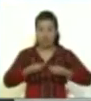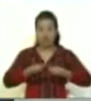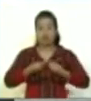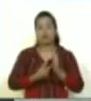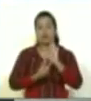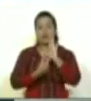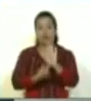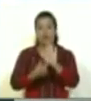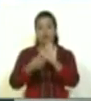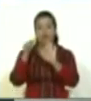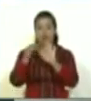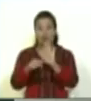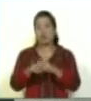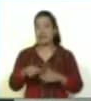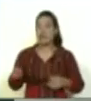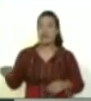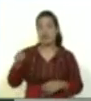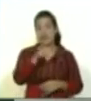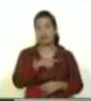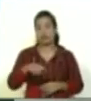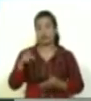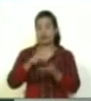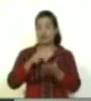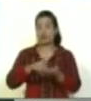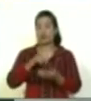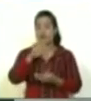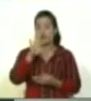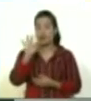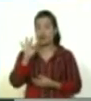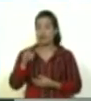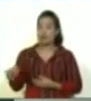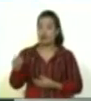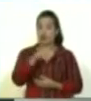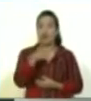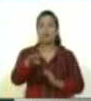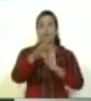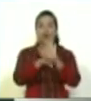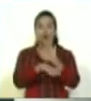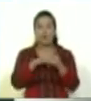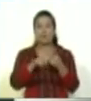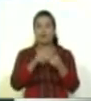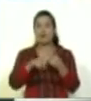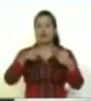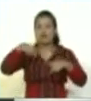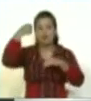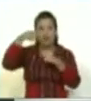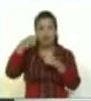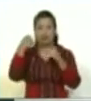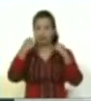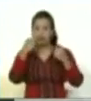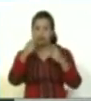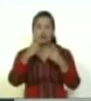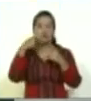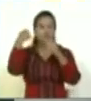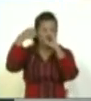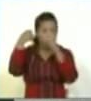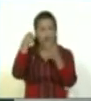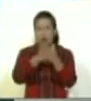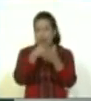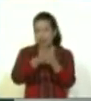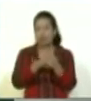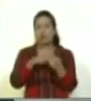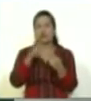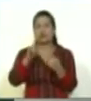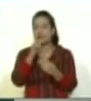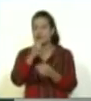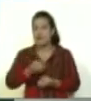de 4F como medio de la revolución bolivariana y va a tener programas microcombativos, va a tener informativos